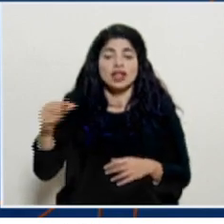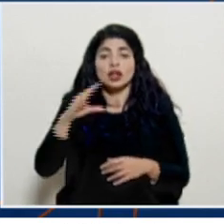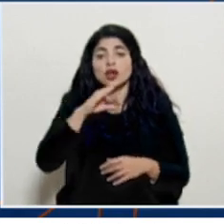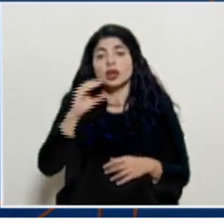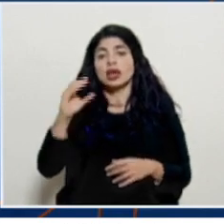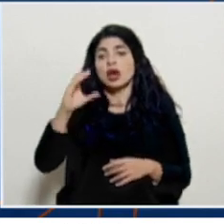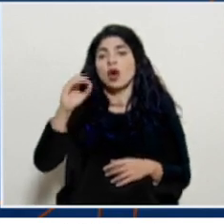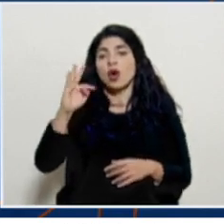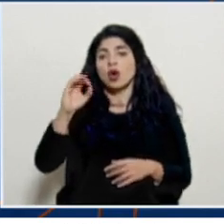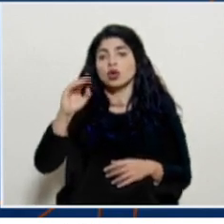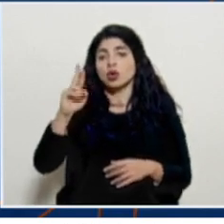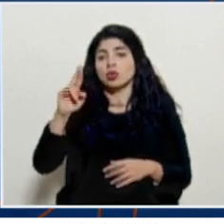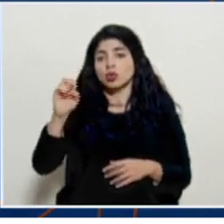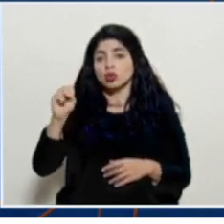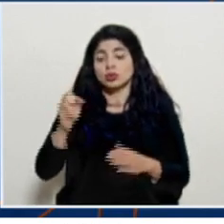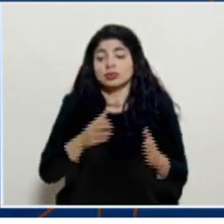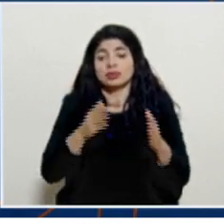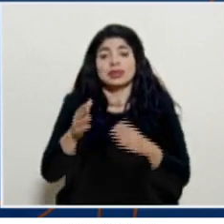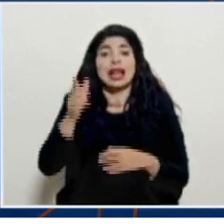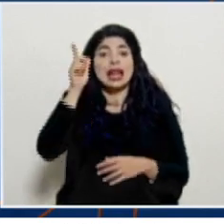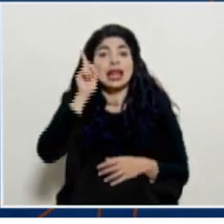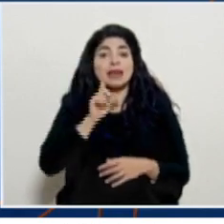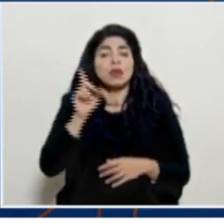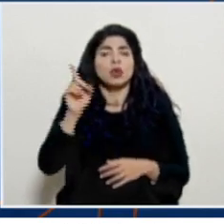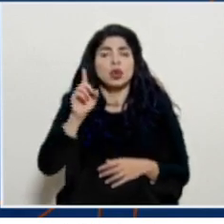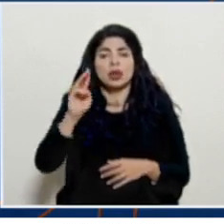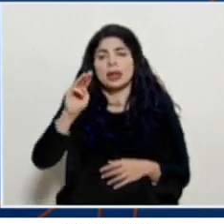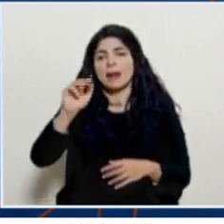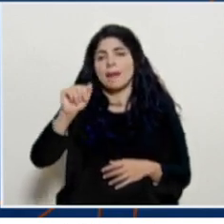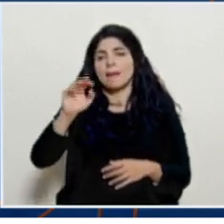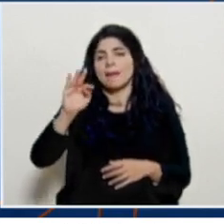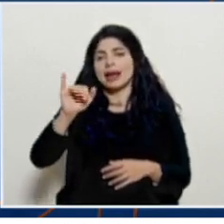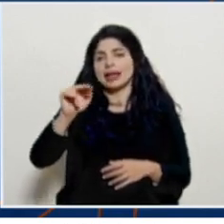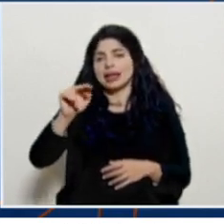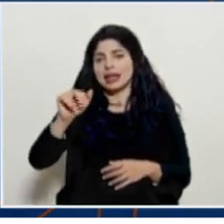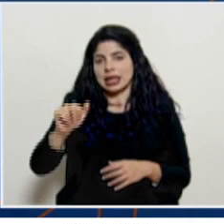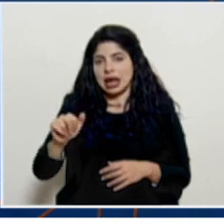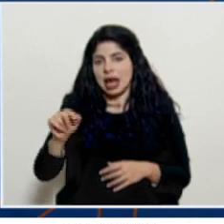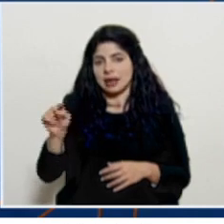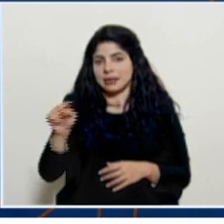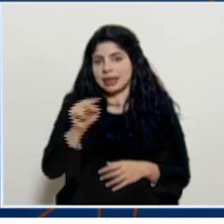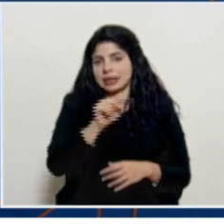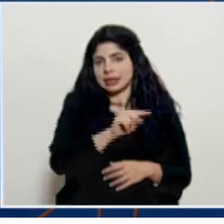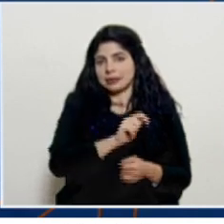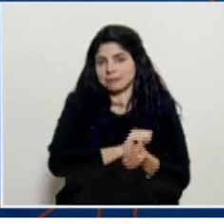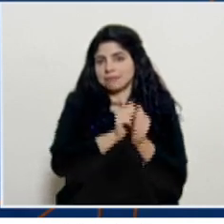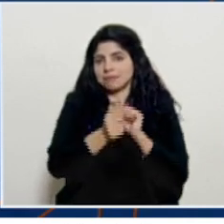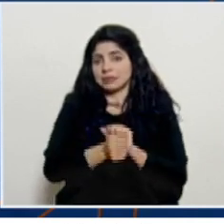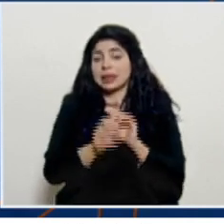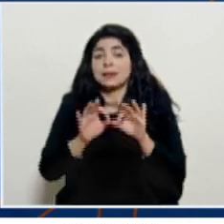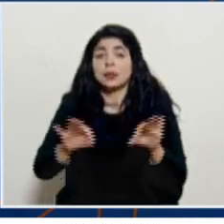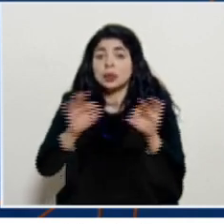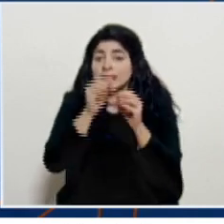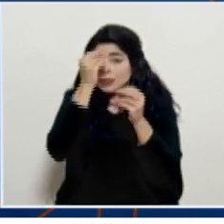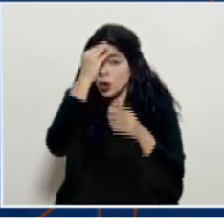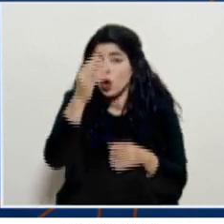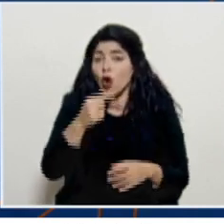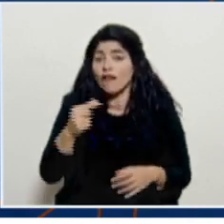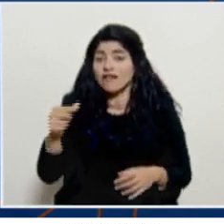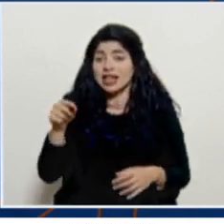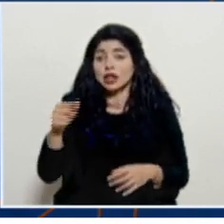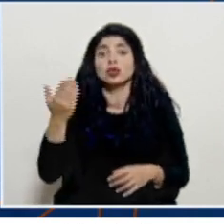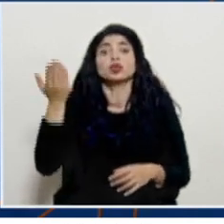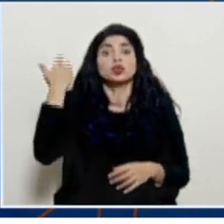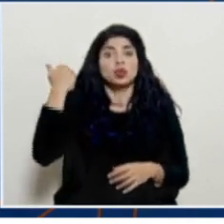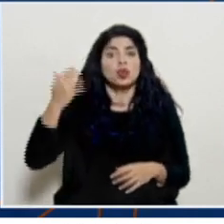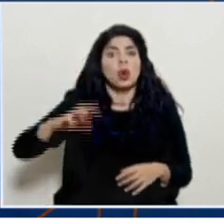Cotobrus y en Limón Matina realmente también importante mencionar que el cantón de Golfito permanecía